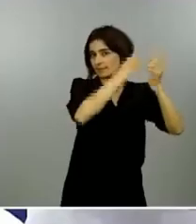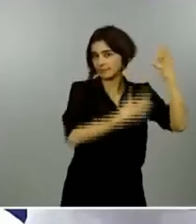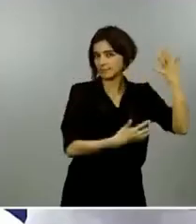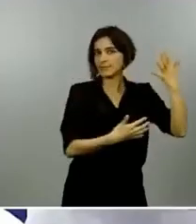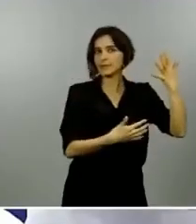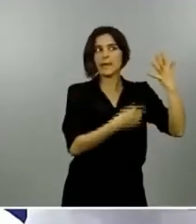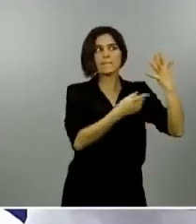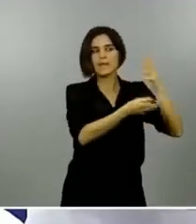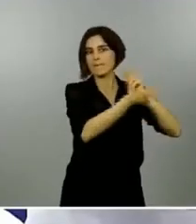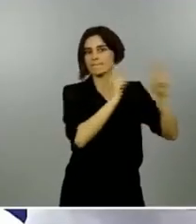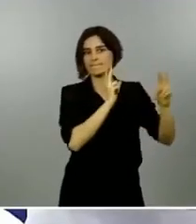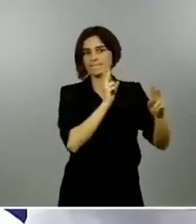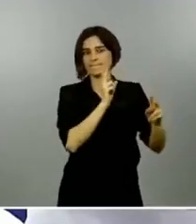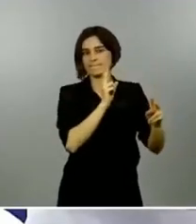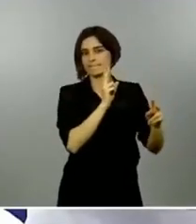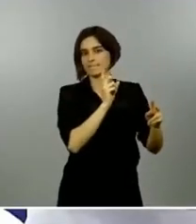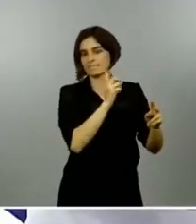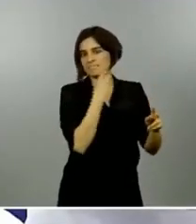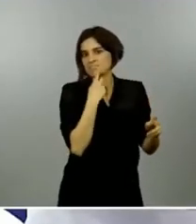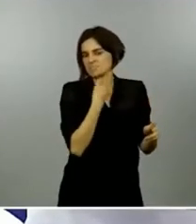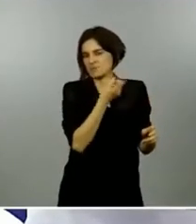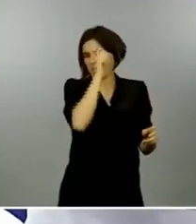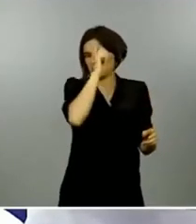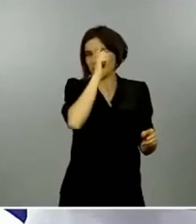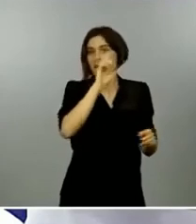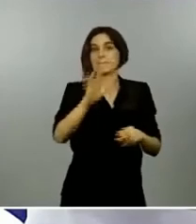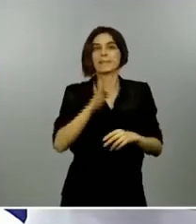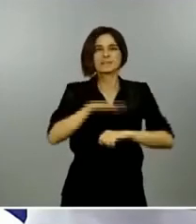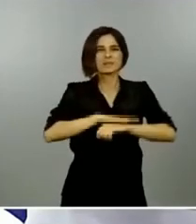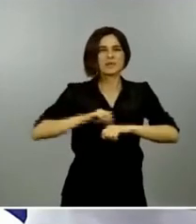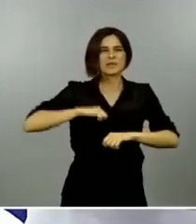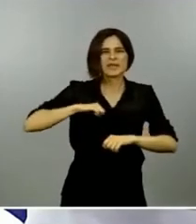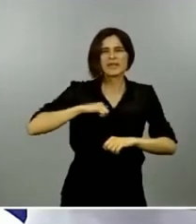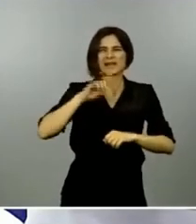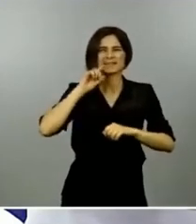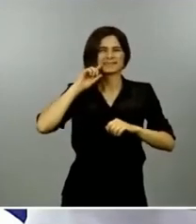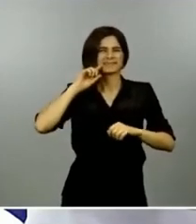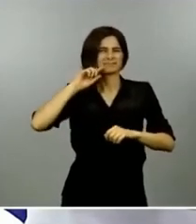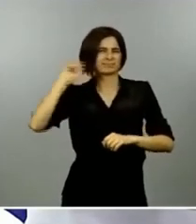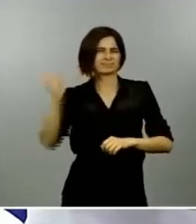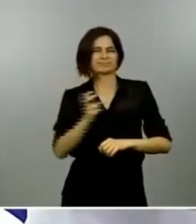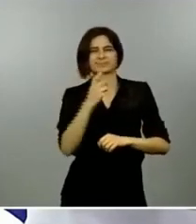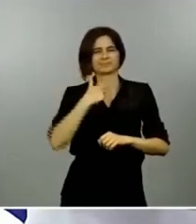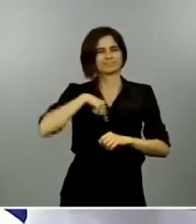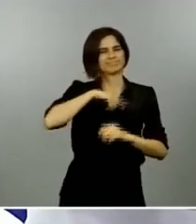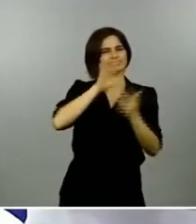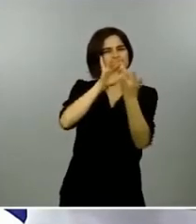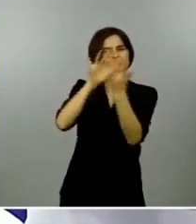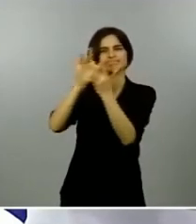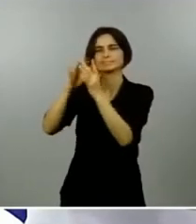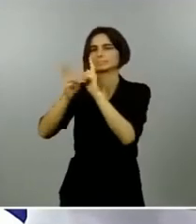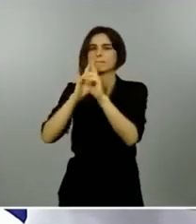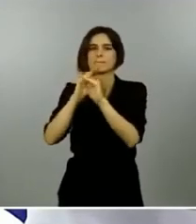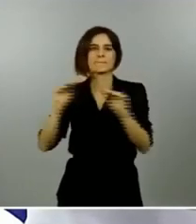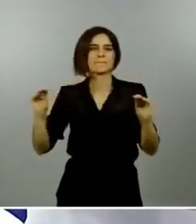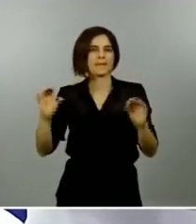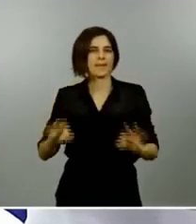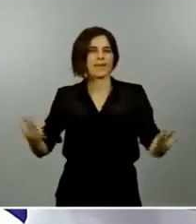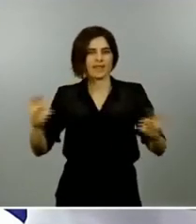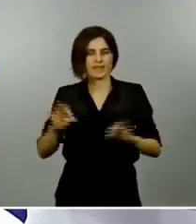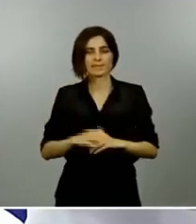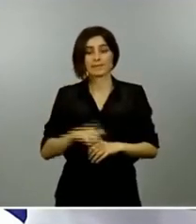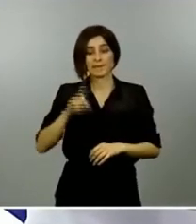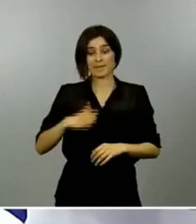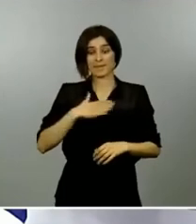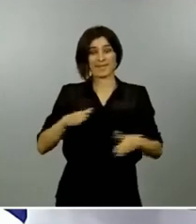además quería comentarle el fin de semana estuvimos mi equipo y yo en Formentera cubriendo la entrada a la fase 1 de la isla antes de